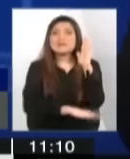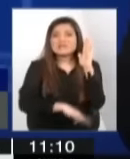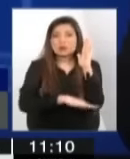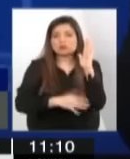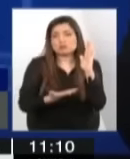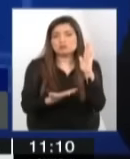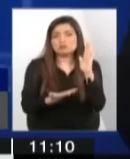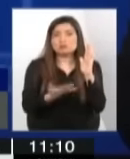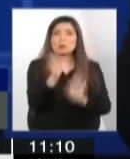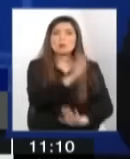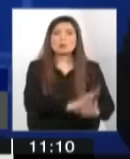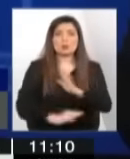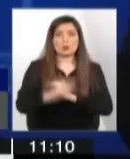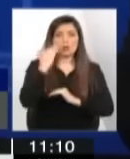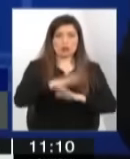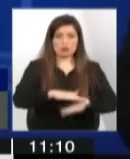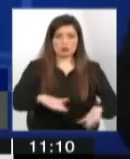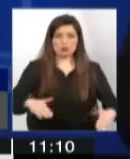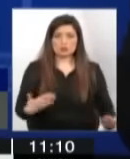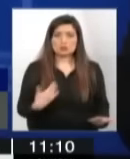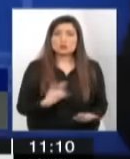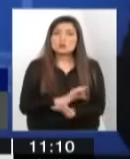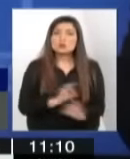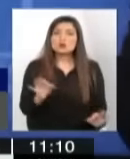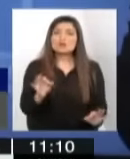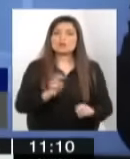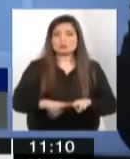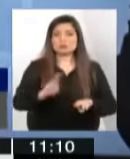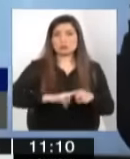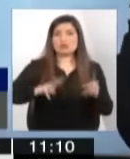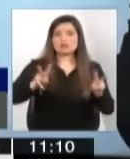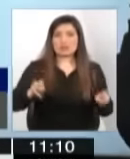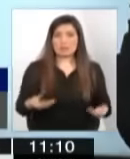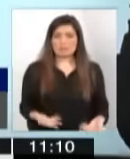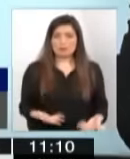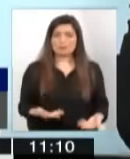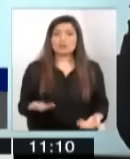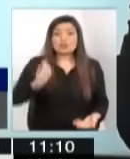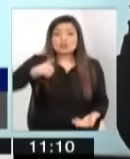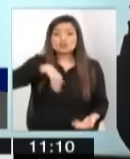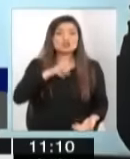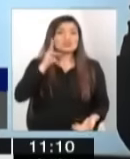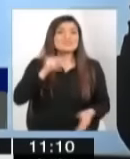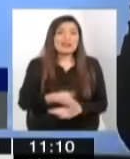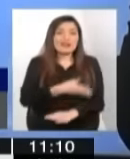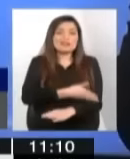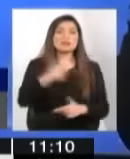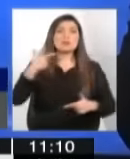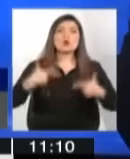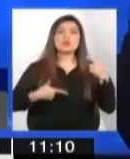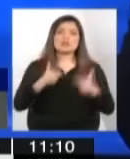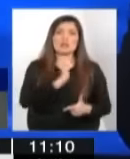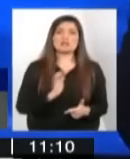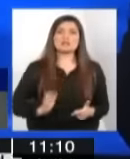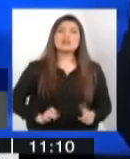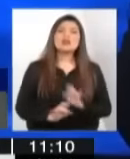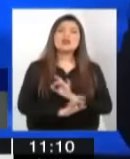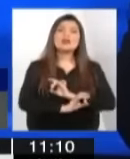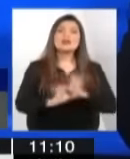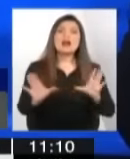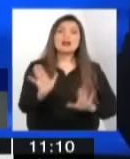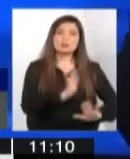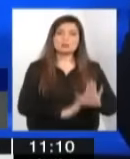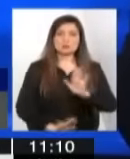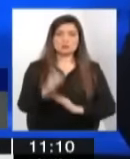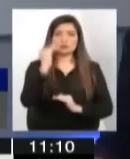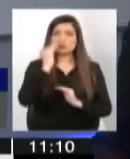Entonces, lo primero que tenemos que decir, nunca vamos a solucionar este tema si nosotros no establecemos una política de Estado clara en protección de